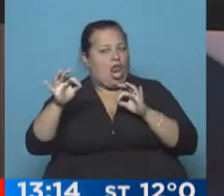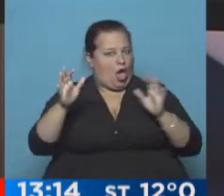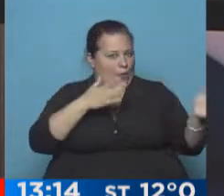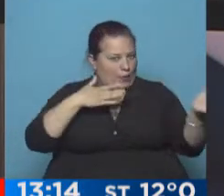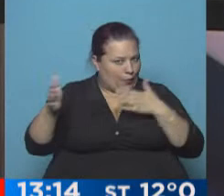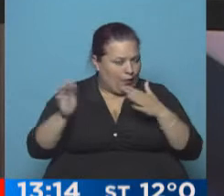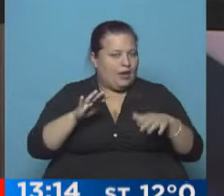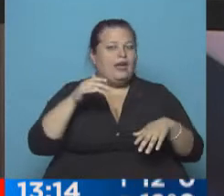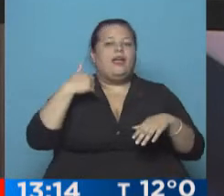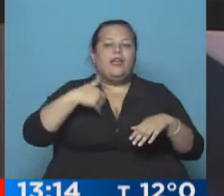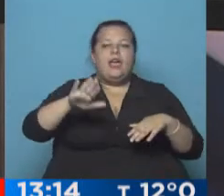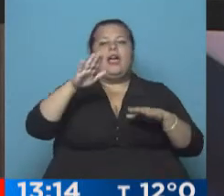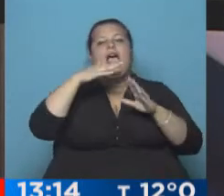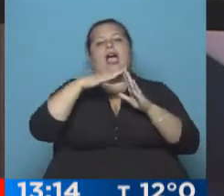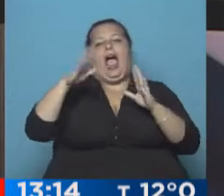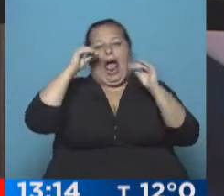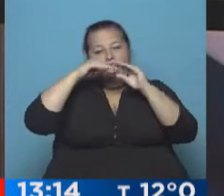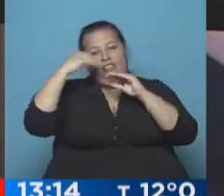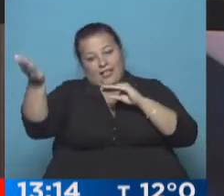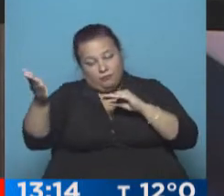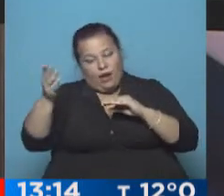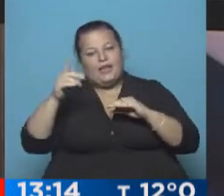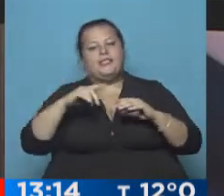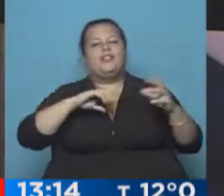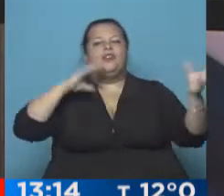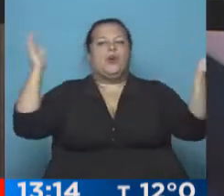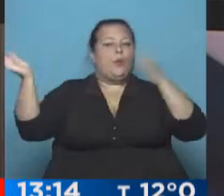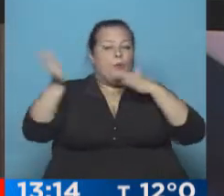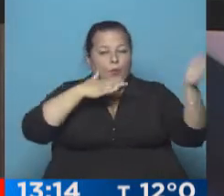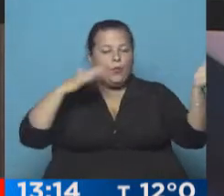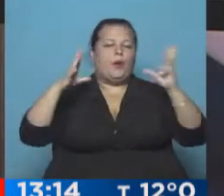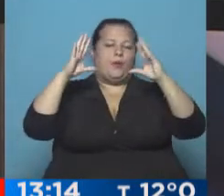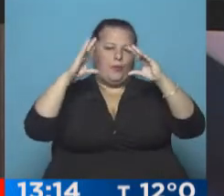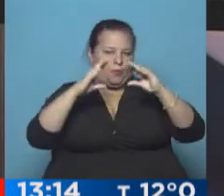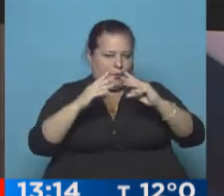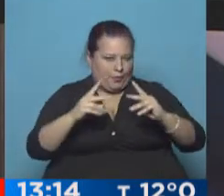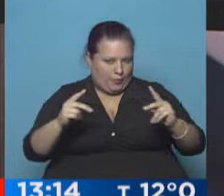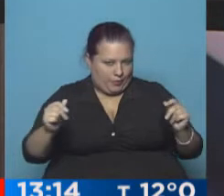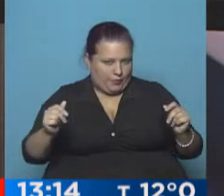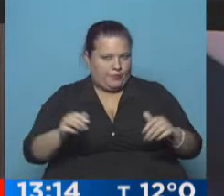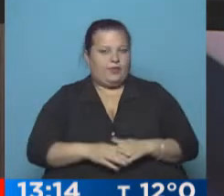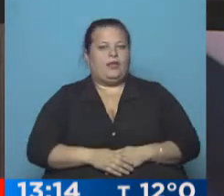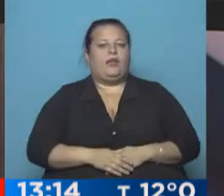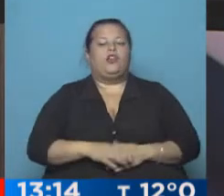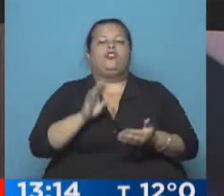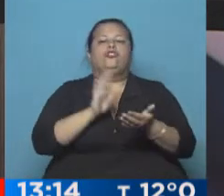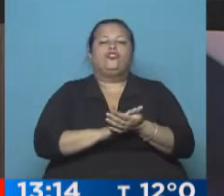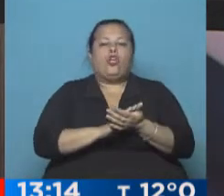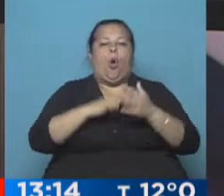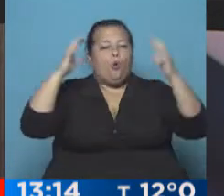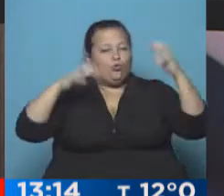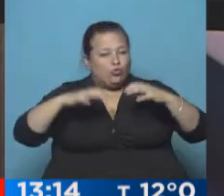horarios. Recién después de pasada la noche, la intensidad del viento va a ir disminuyendo. En cuanto a las